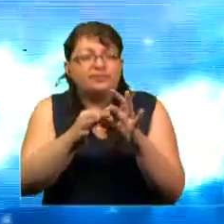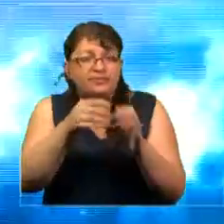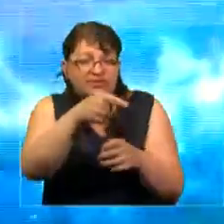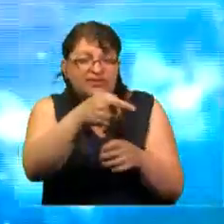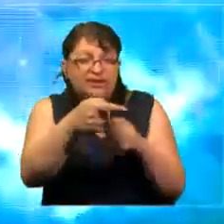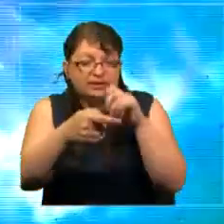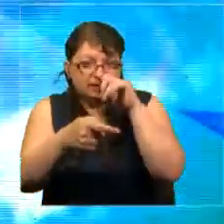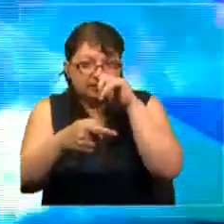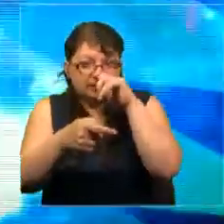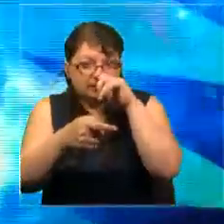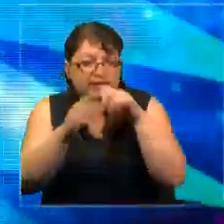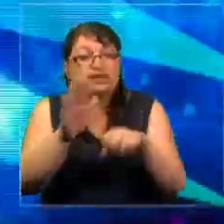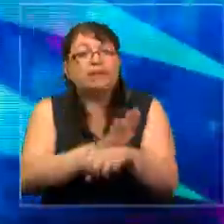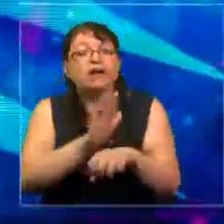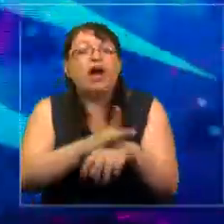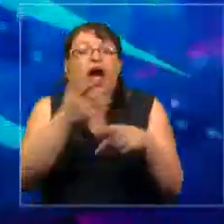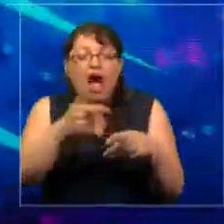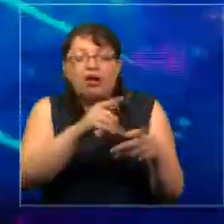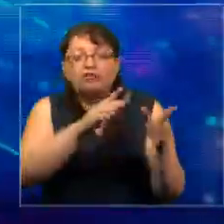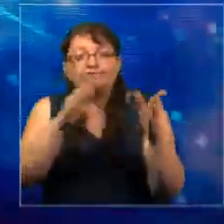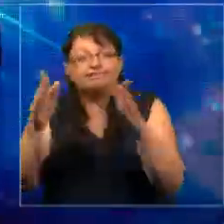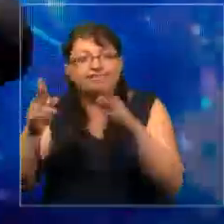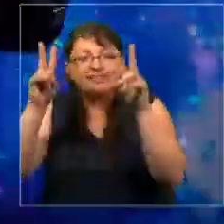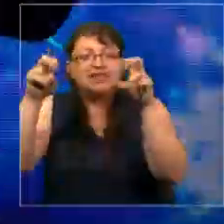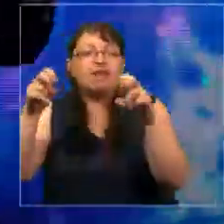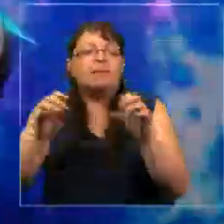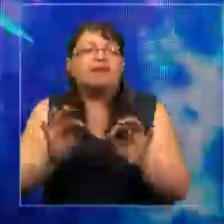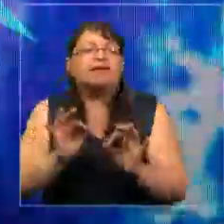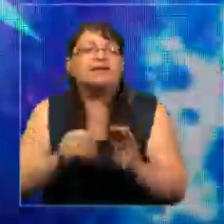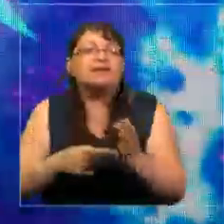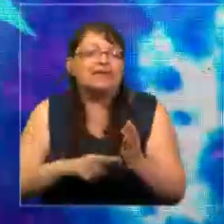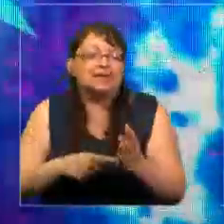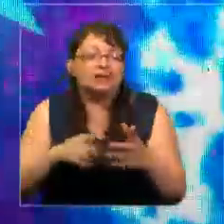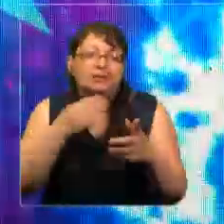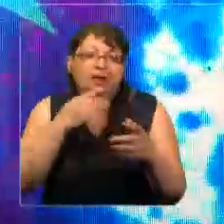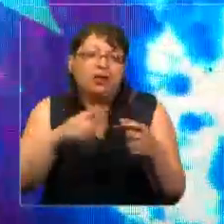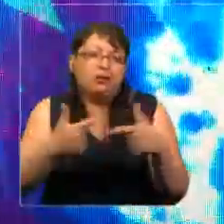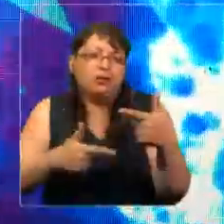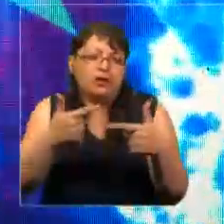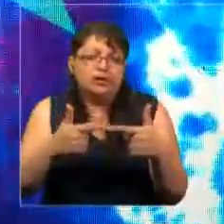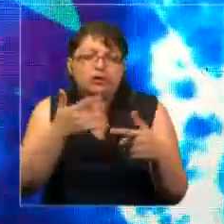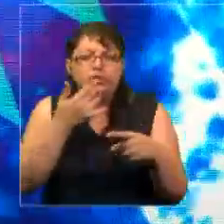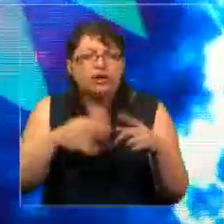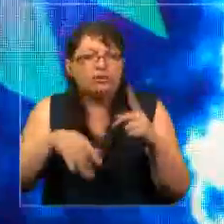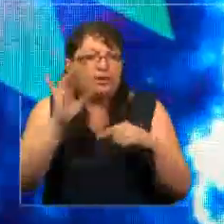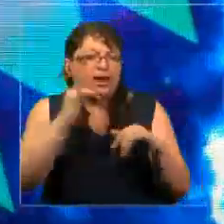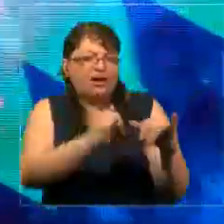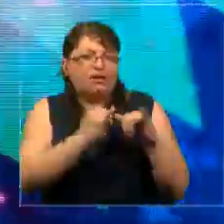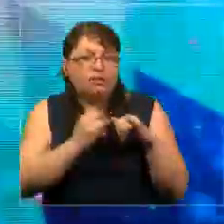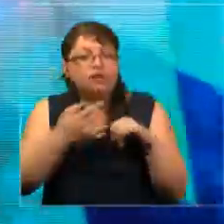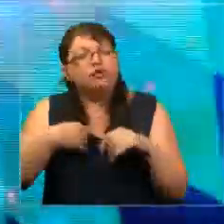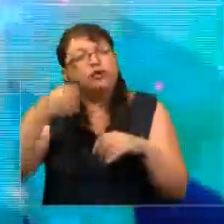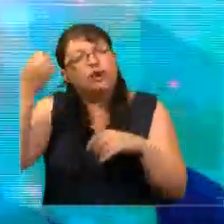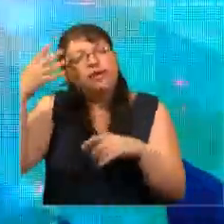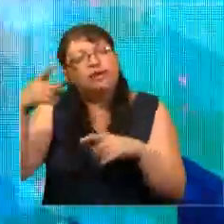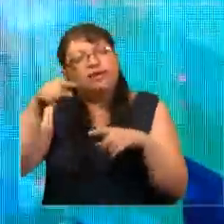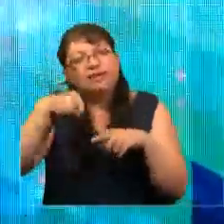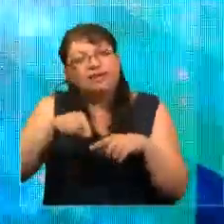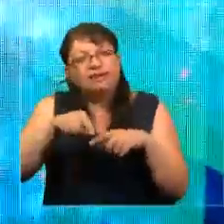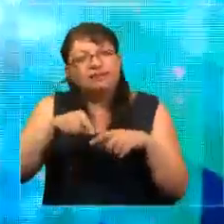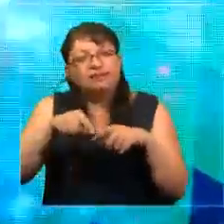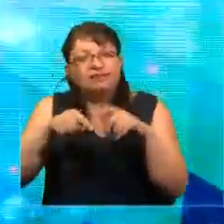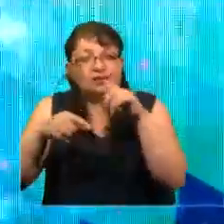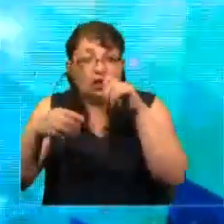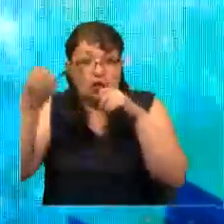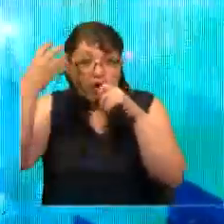y sus logros. Y ahora sí vamos a lo más técnico y lo político. Porque la mayor parte de la información que aprendí sobre Cambridge Analytica no